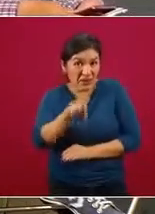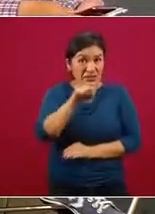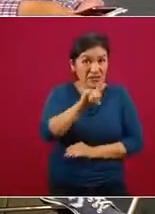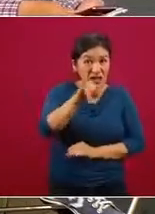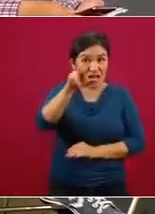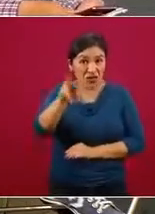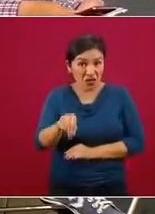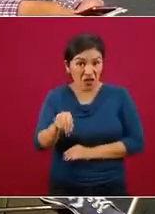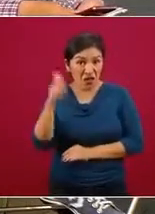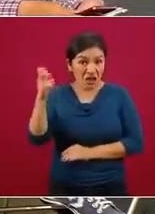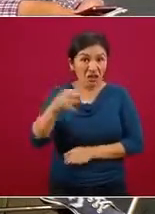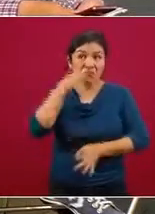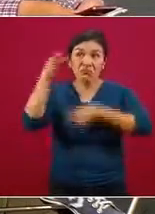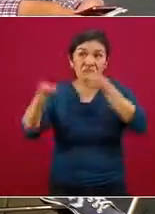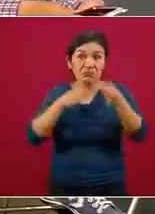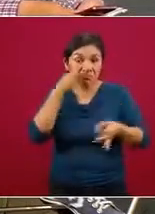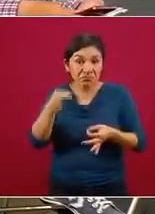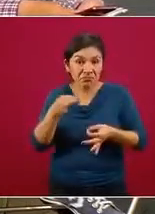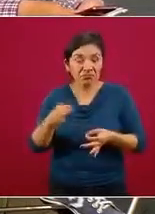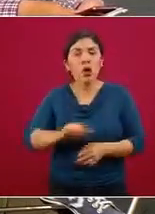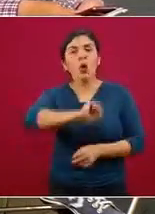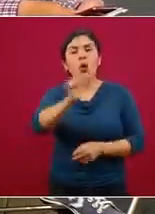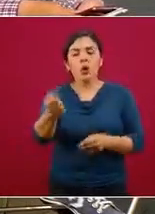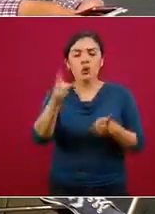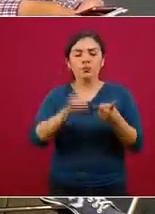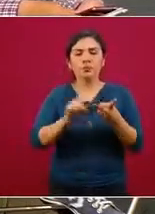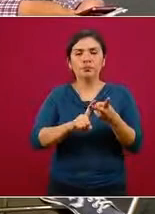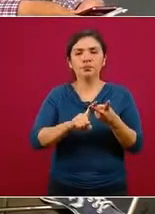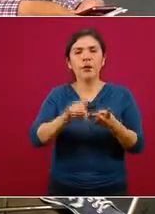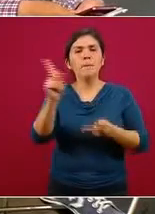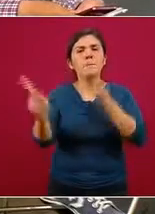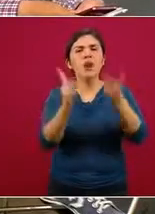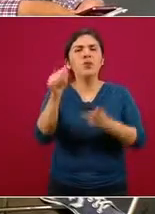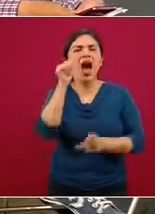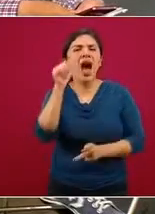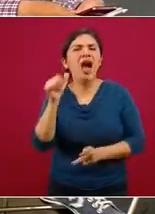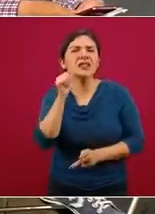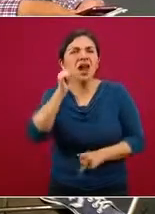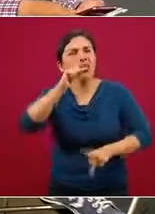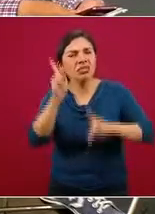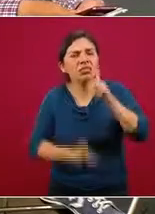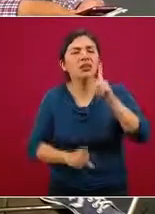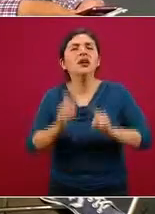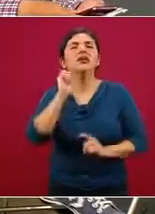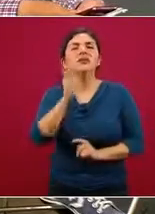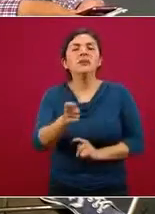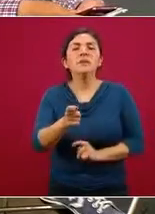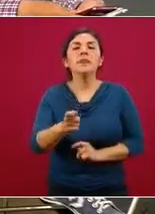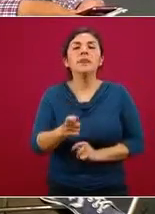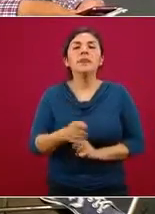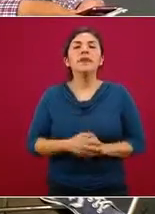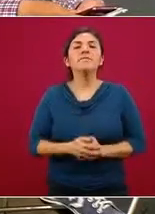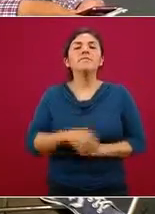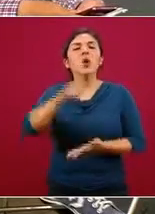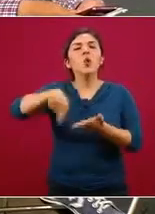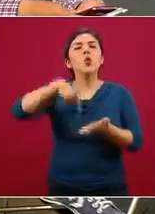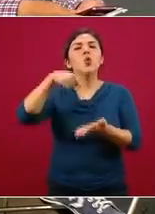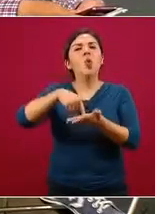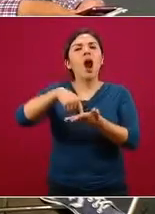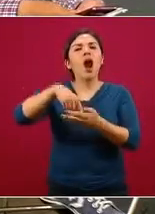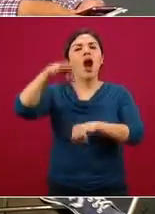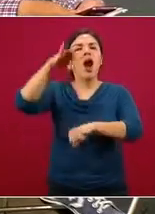la información que circula. Y de la pregunta que le hacían ayer sobre las clínicas que